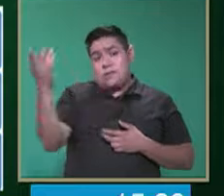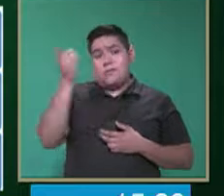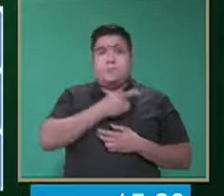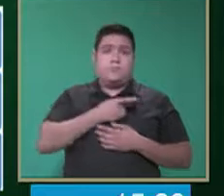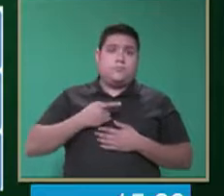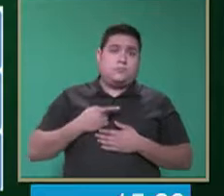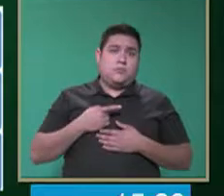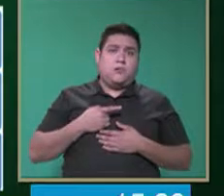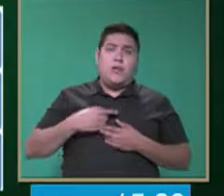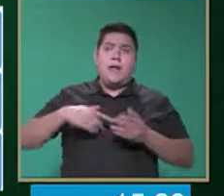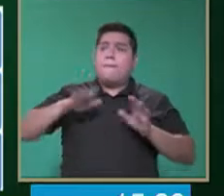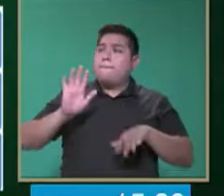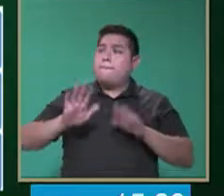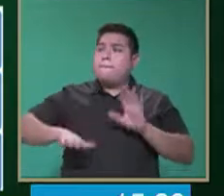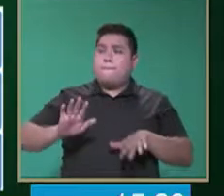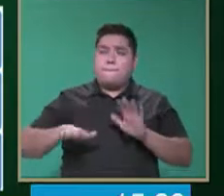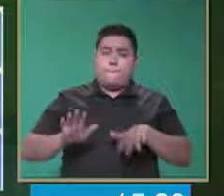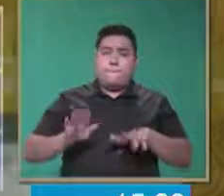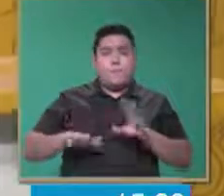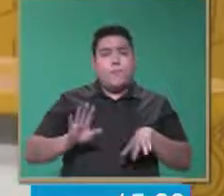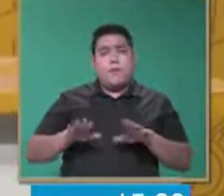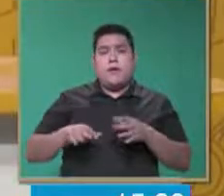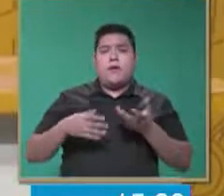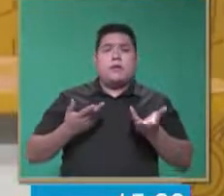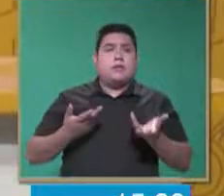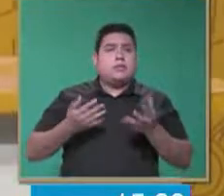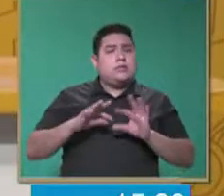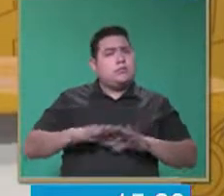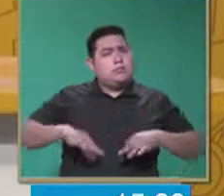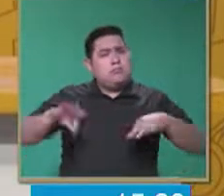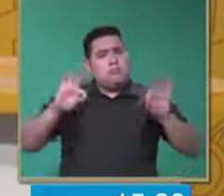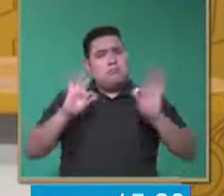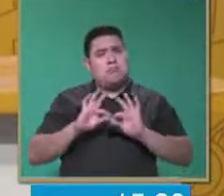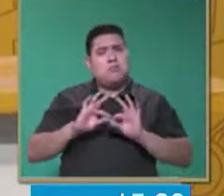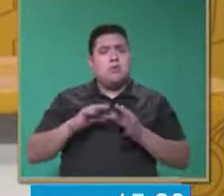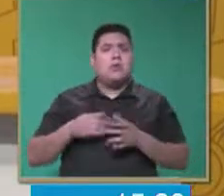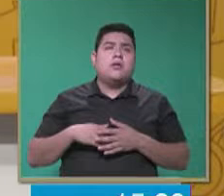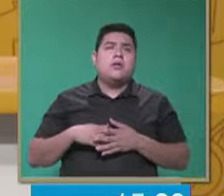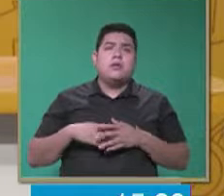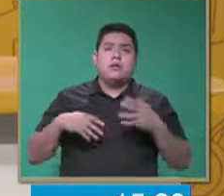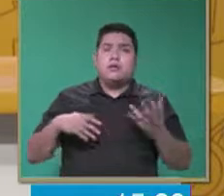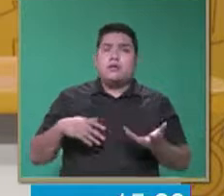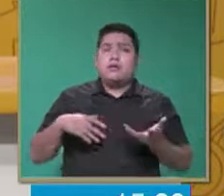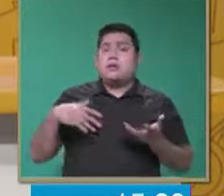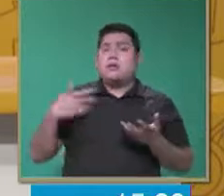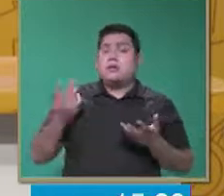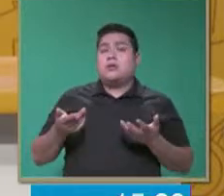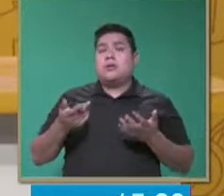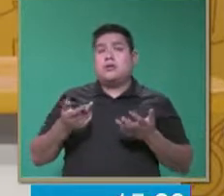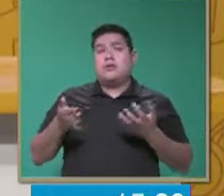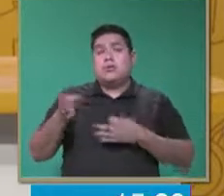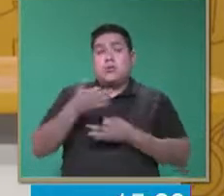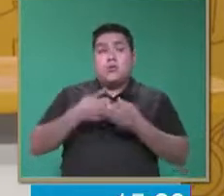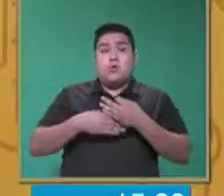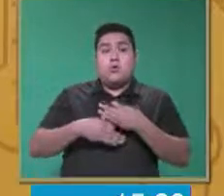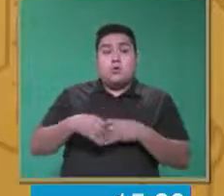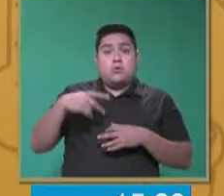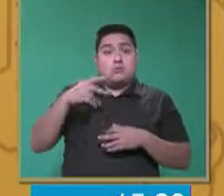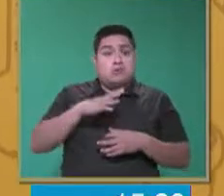padre de familia, es que en ocasiones debemos de procurar no dejar de sorprendernos por todo lo que